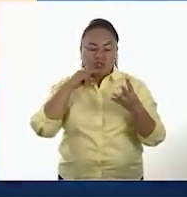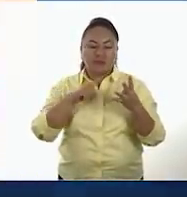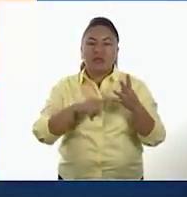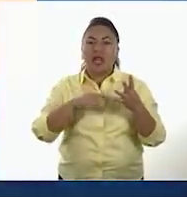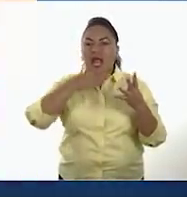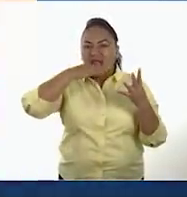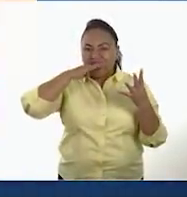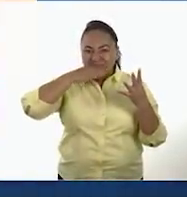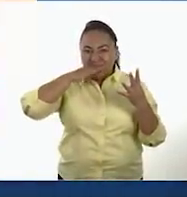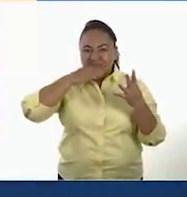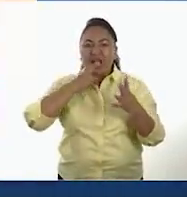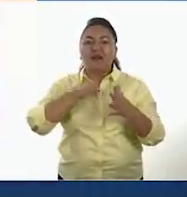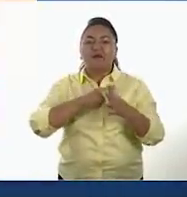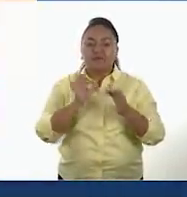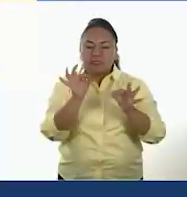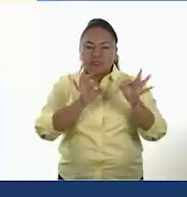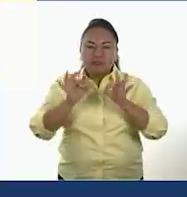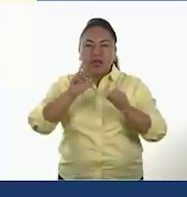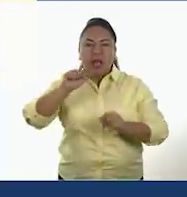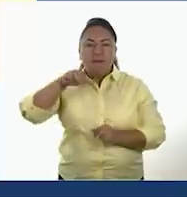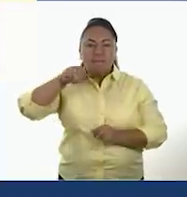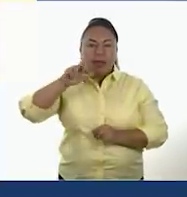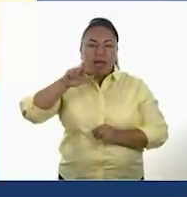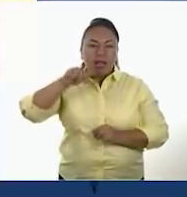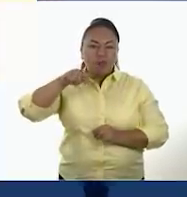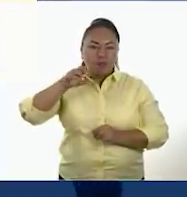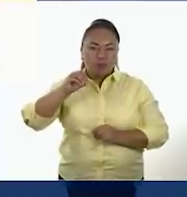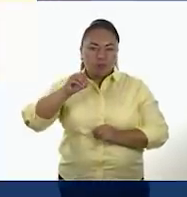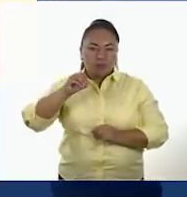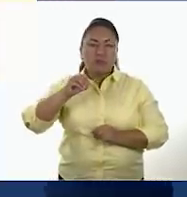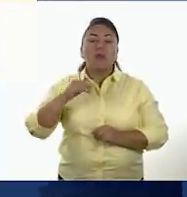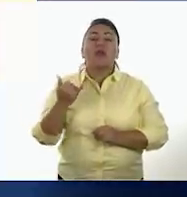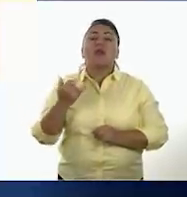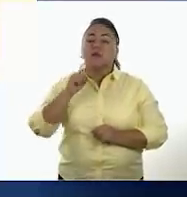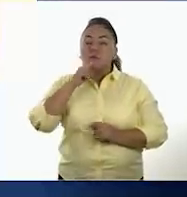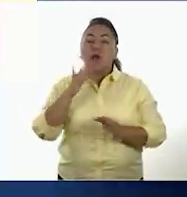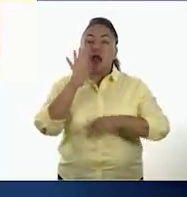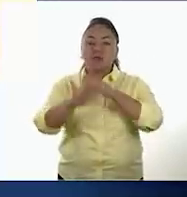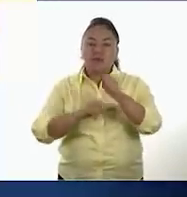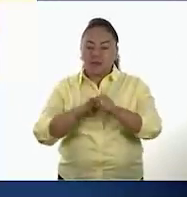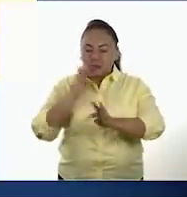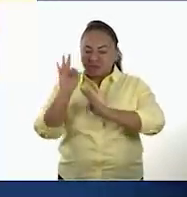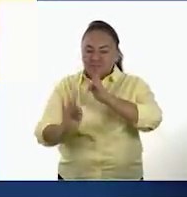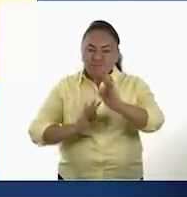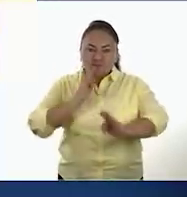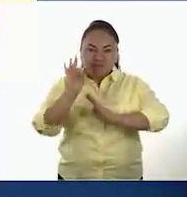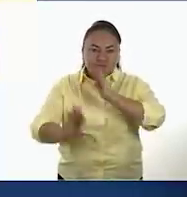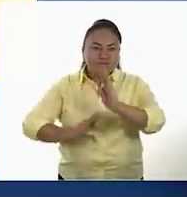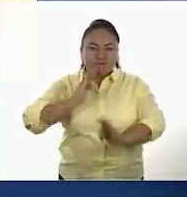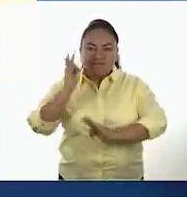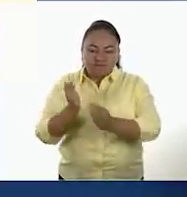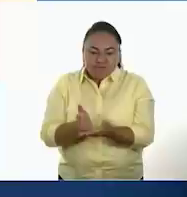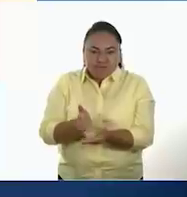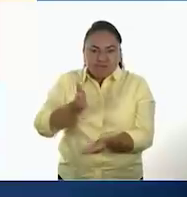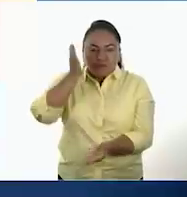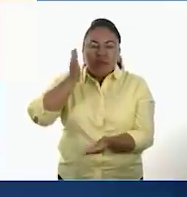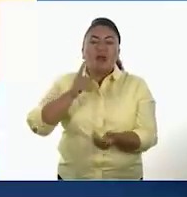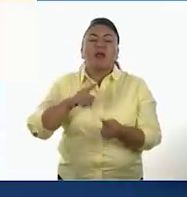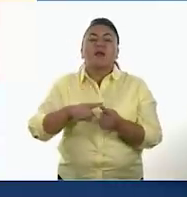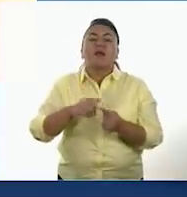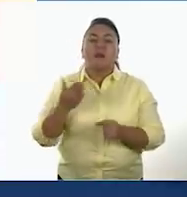maíz y el amaranto. Así como en la crianza de animales complementada con la pesca,